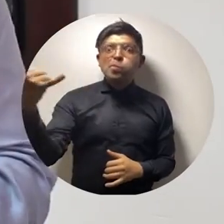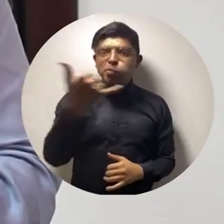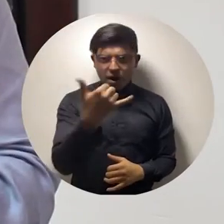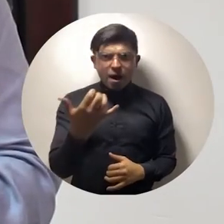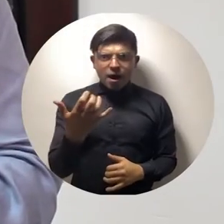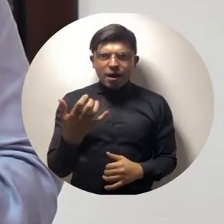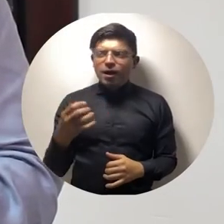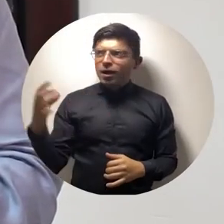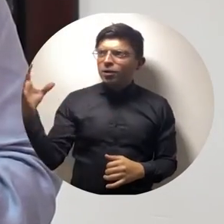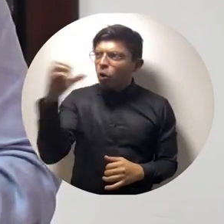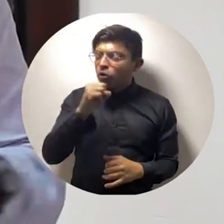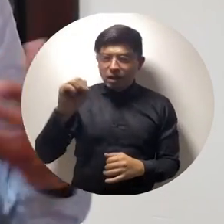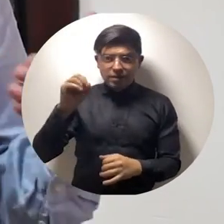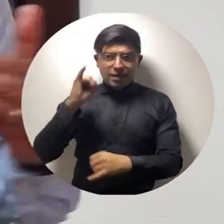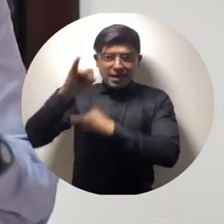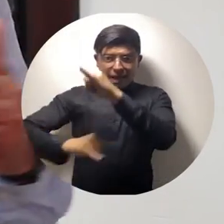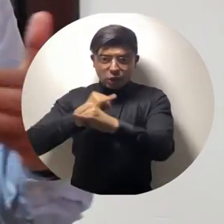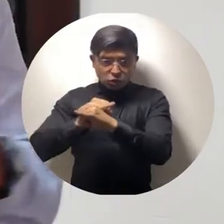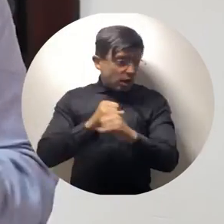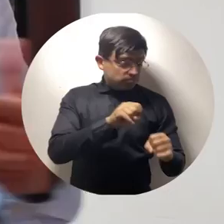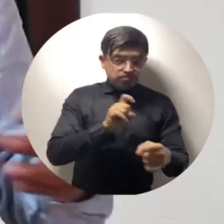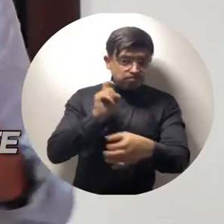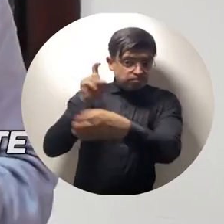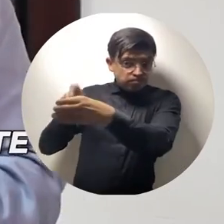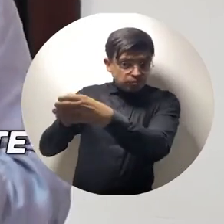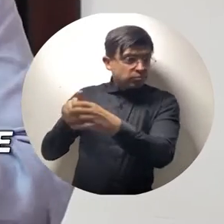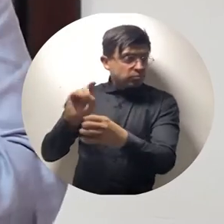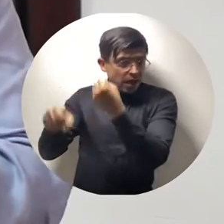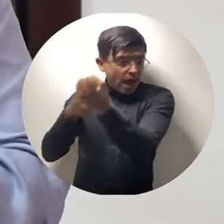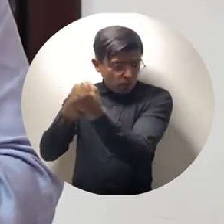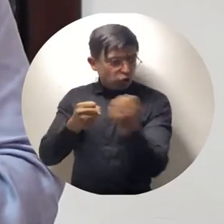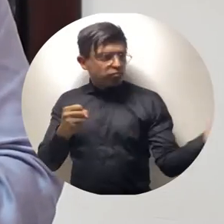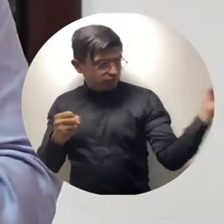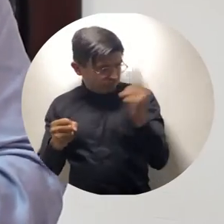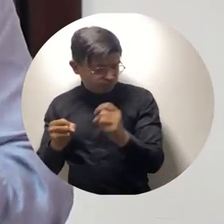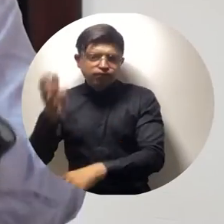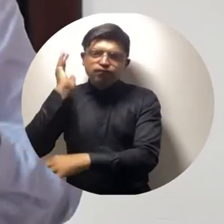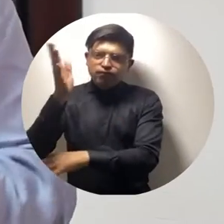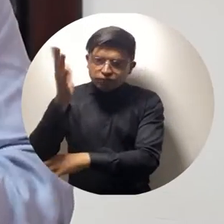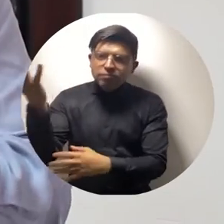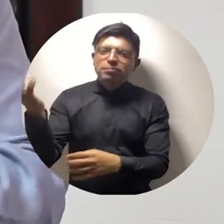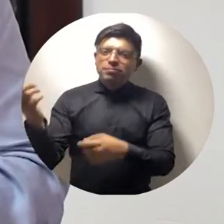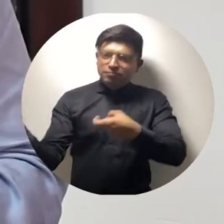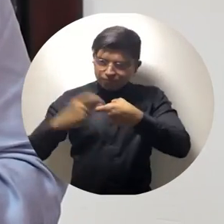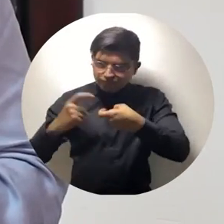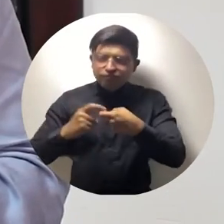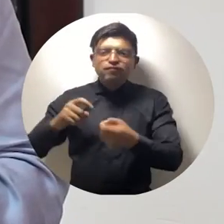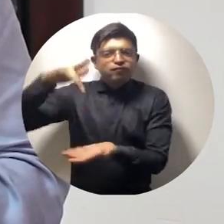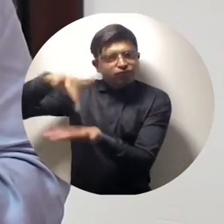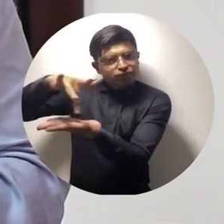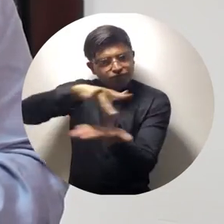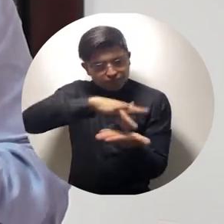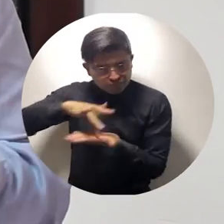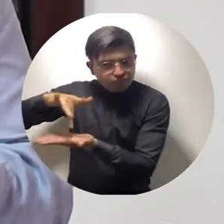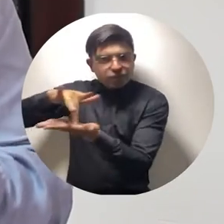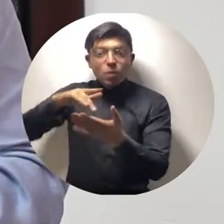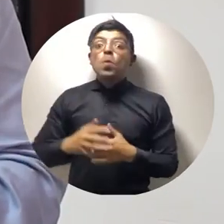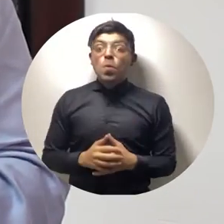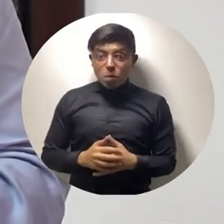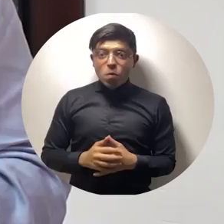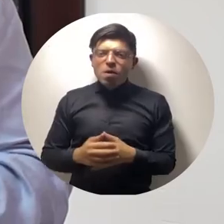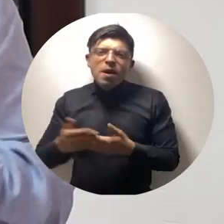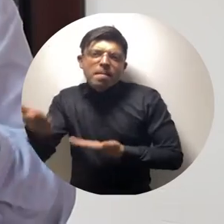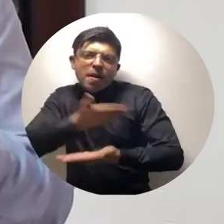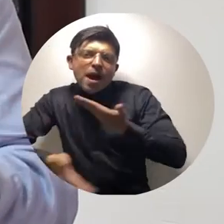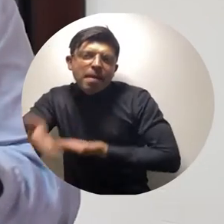invitados internacionales cuentan como sus seguidores para que se vinculen también con